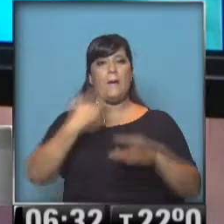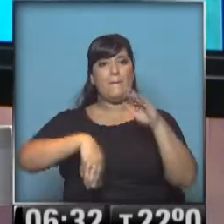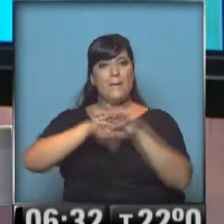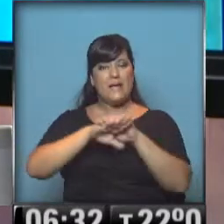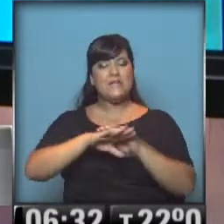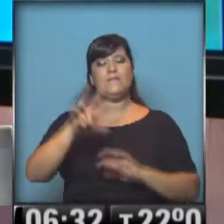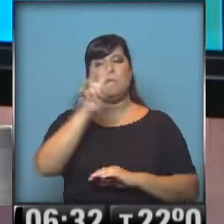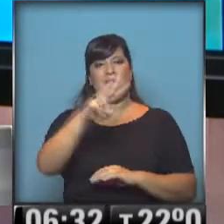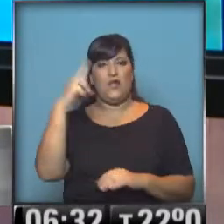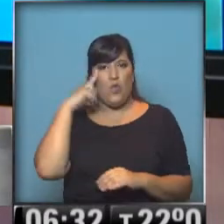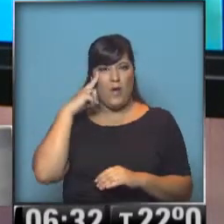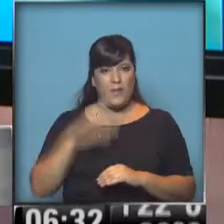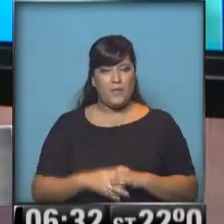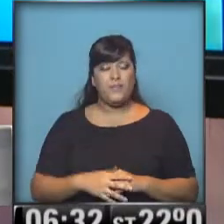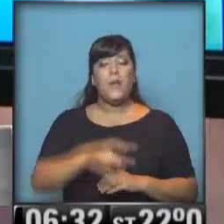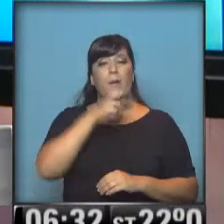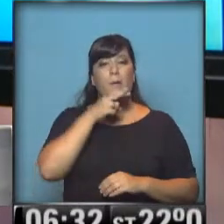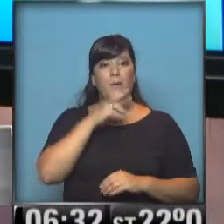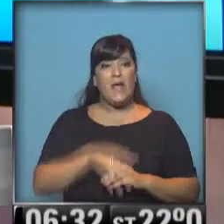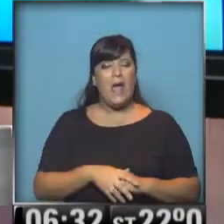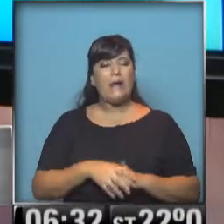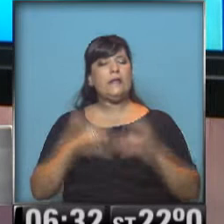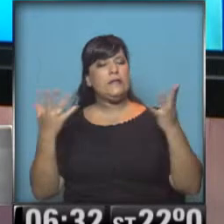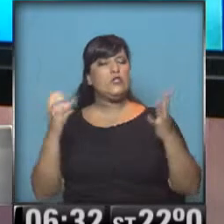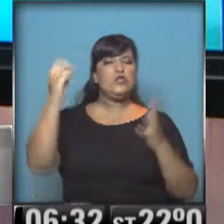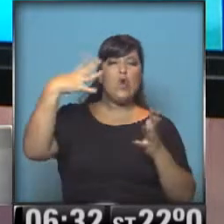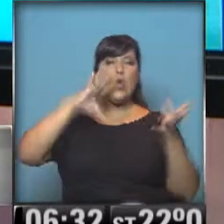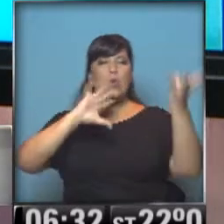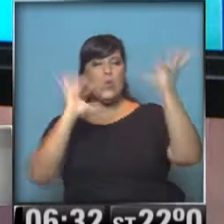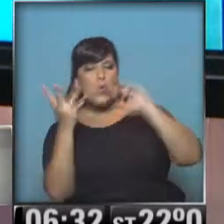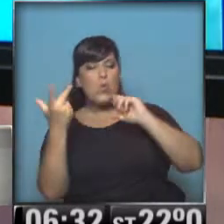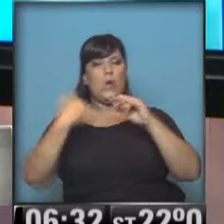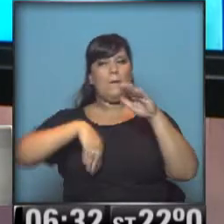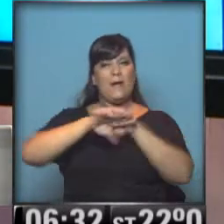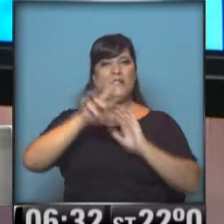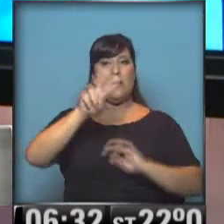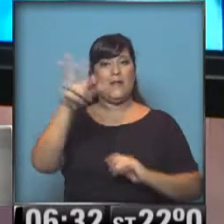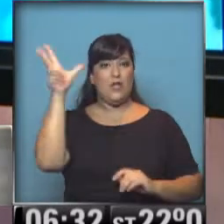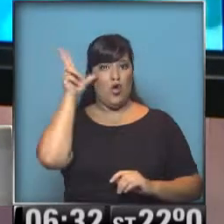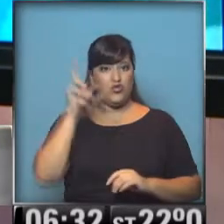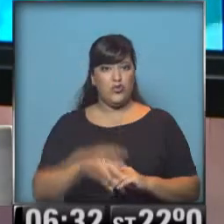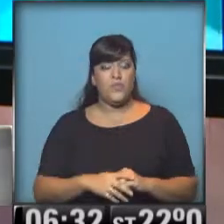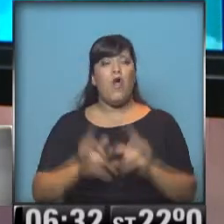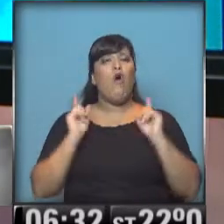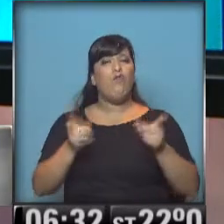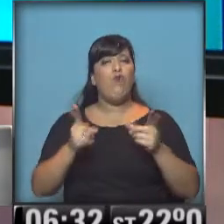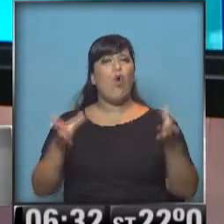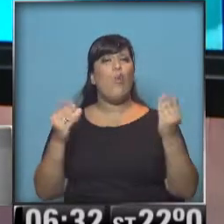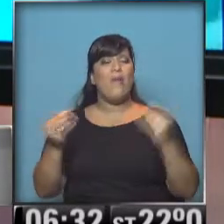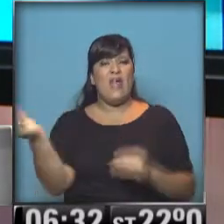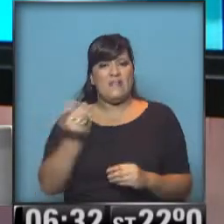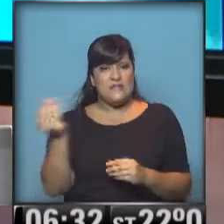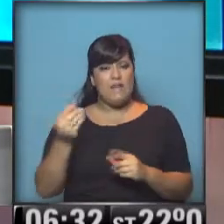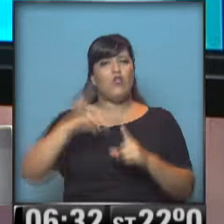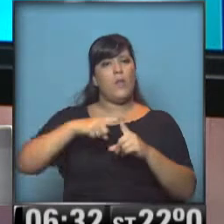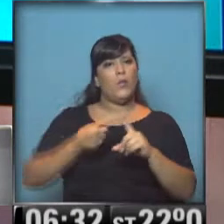la temperatura máxima, el día viernes una mezcla de sol y nubes con temperaturas máximas de 28 grados, seguirá la humedad para el día sábado con